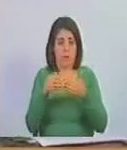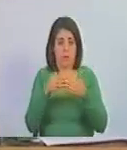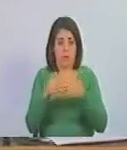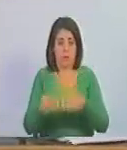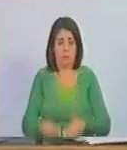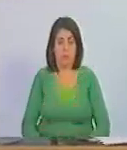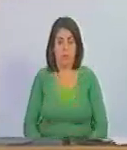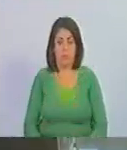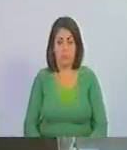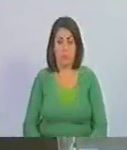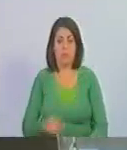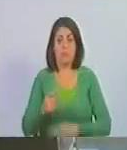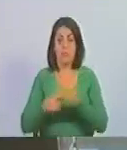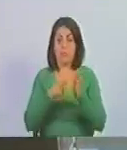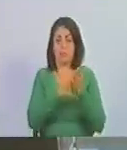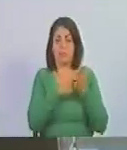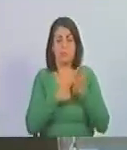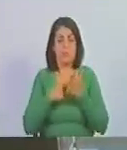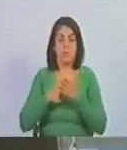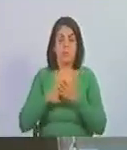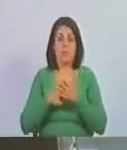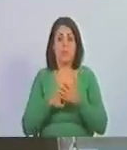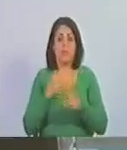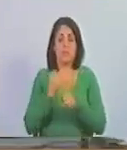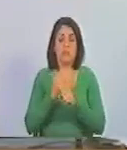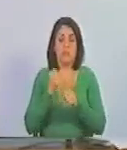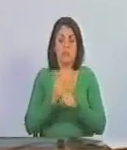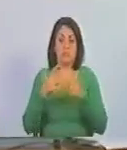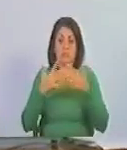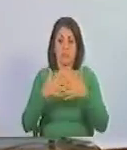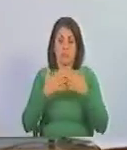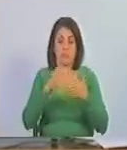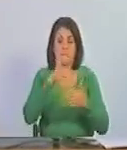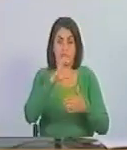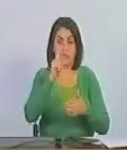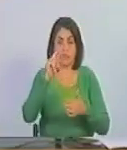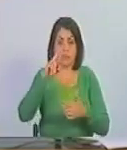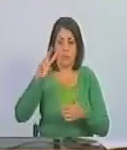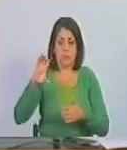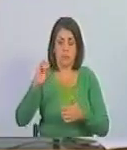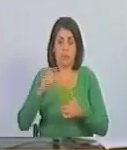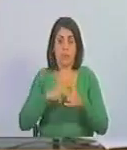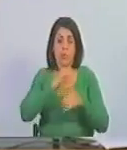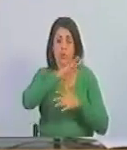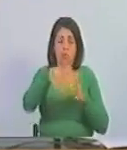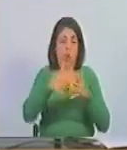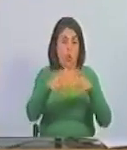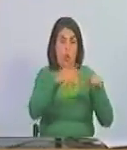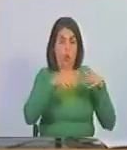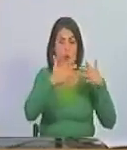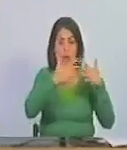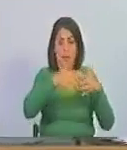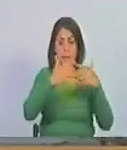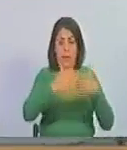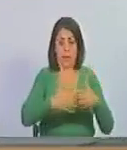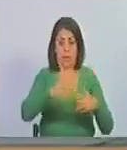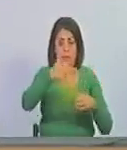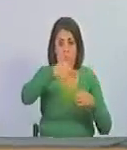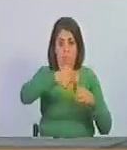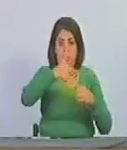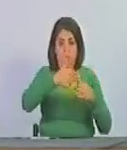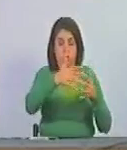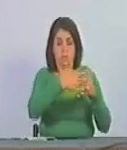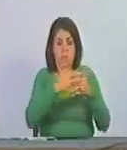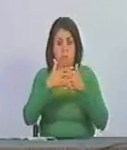que es el costo de nuestra empresa Cifo de todas sus refinerías de todos sus activos en los